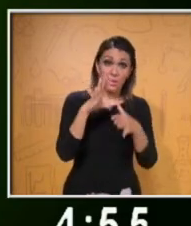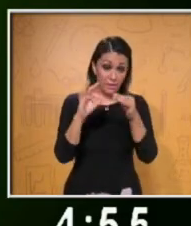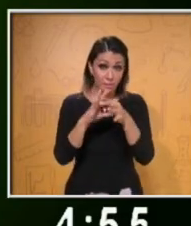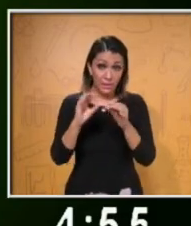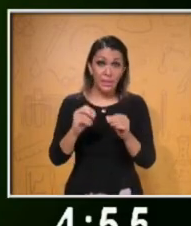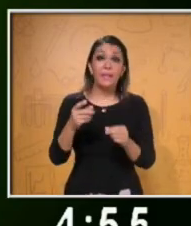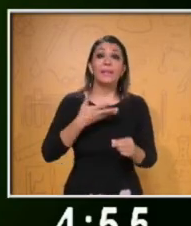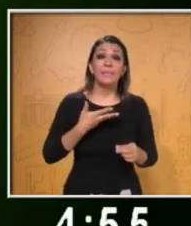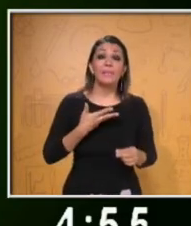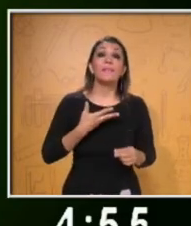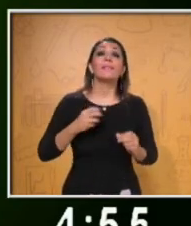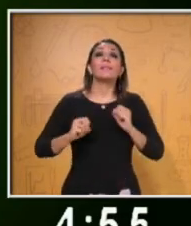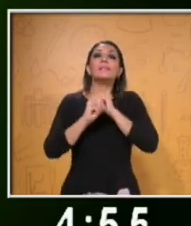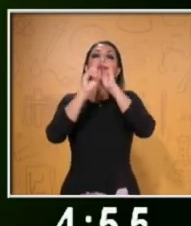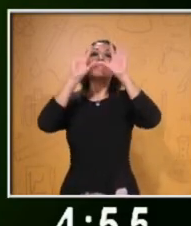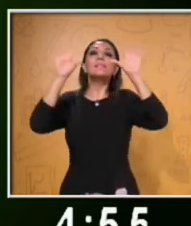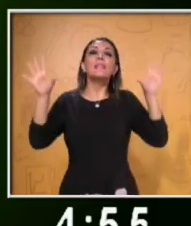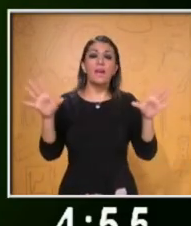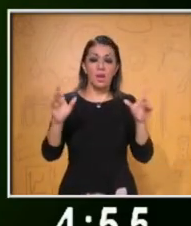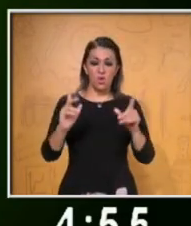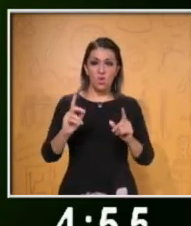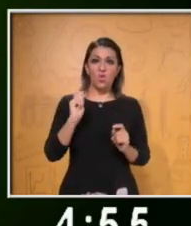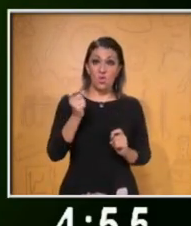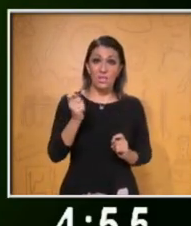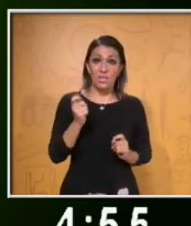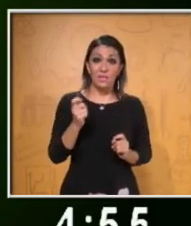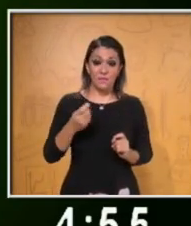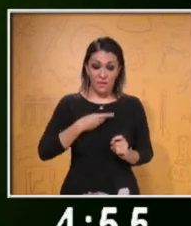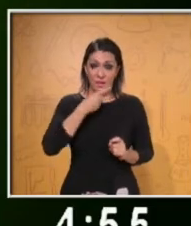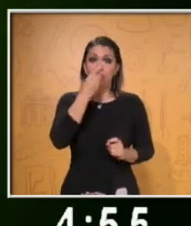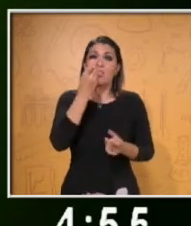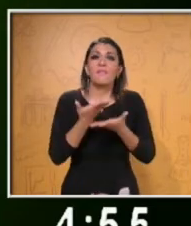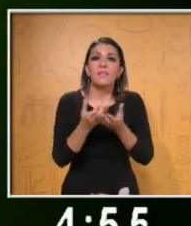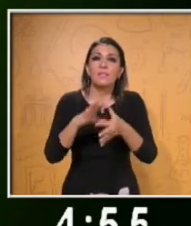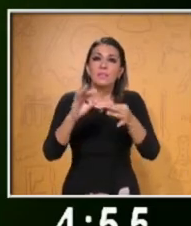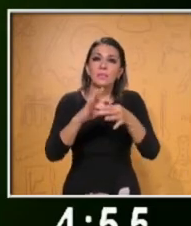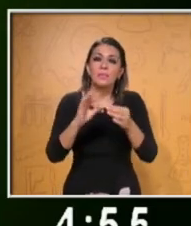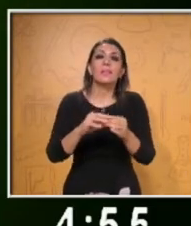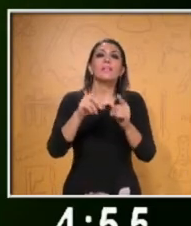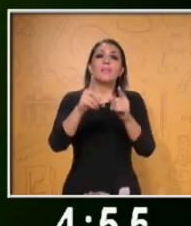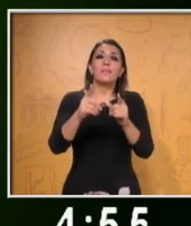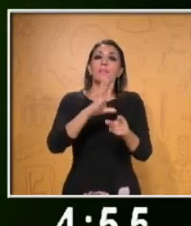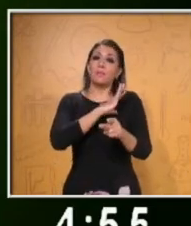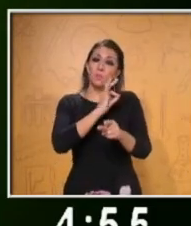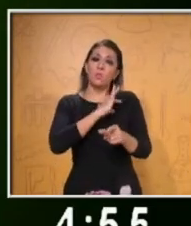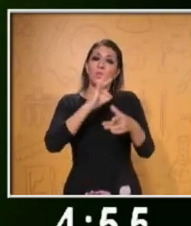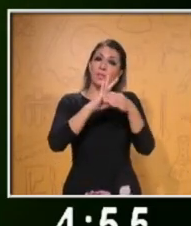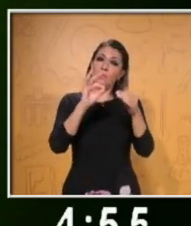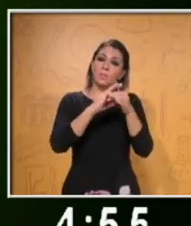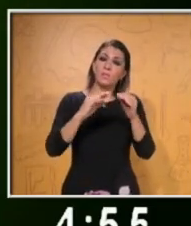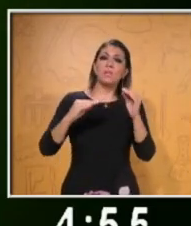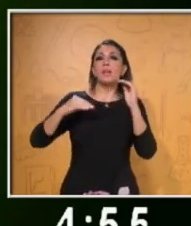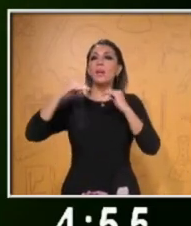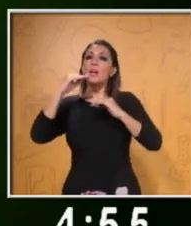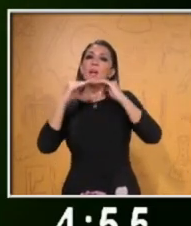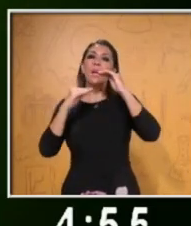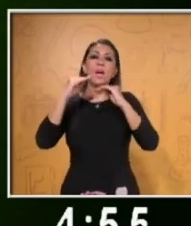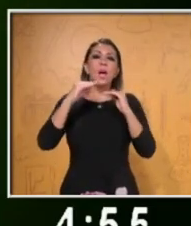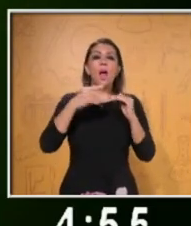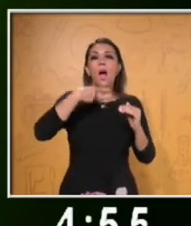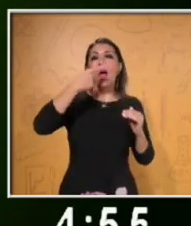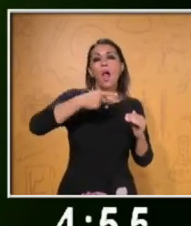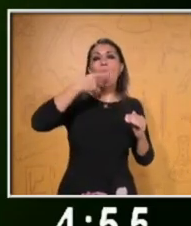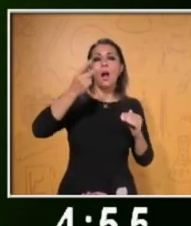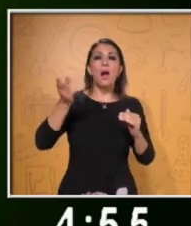claridad de lo que dices. Entonces vas a encontrar todo lo que venimos hablando, el tono, el volumen.